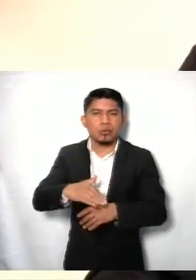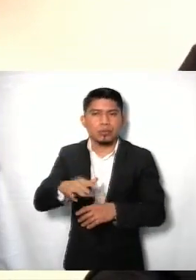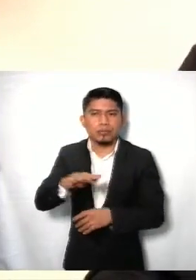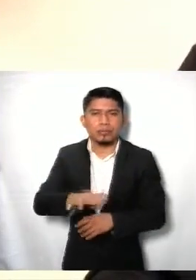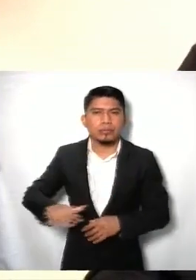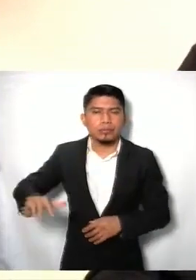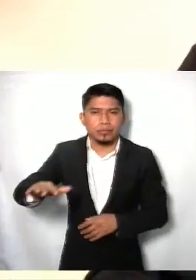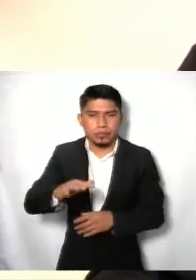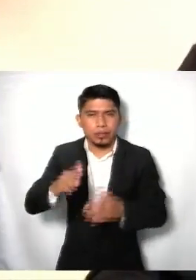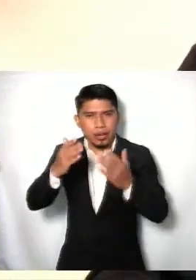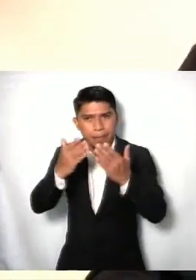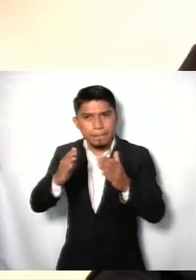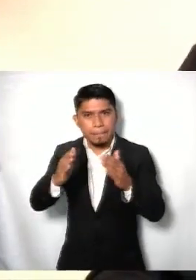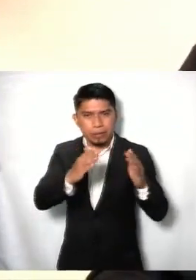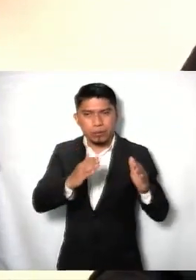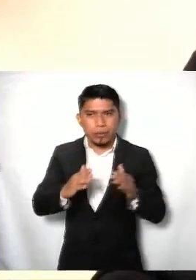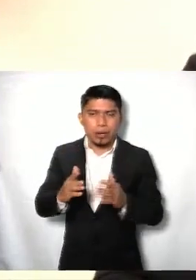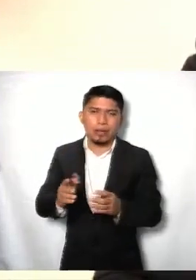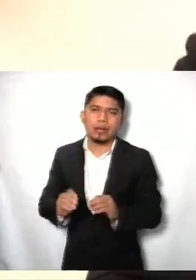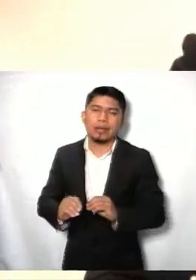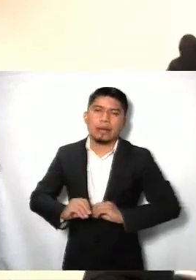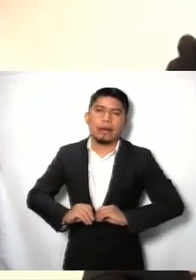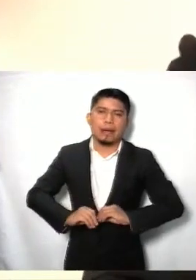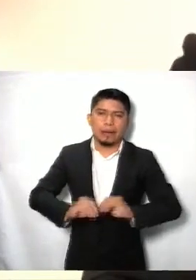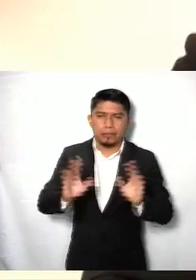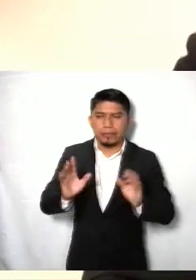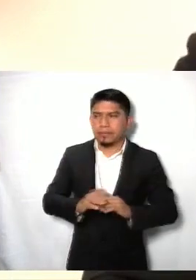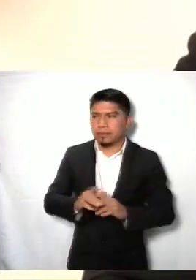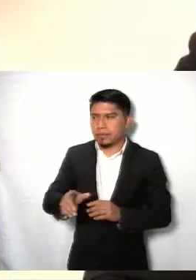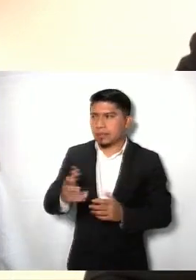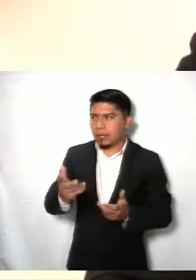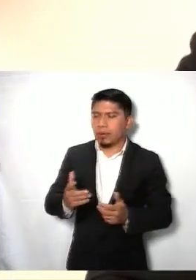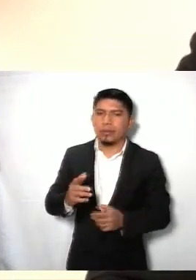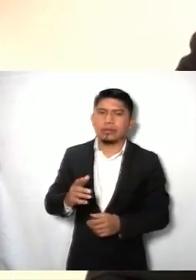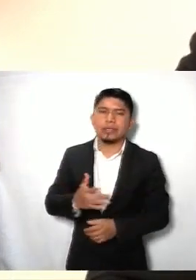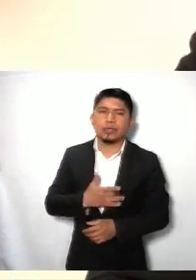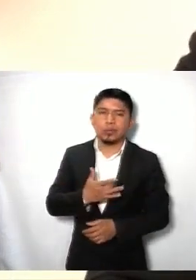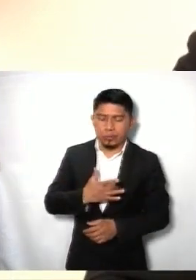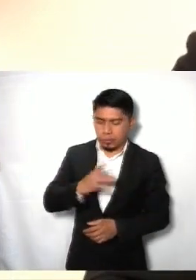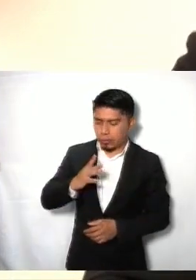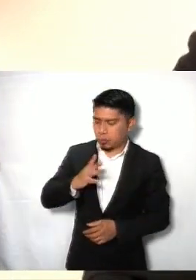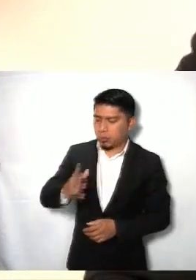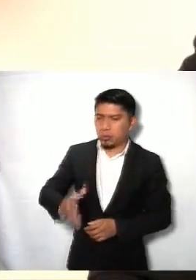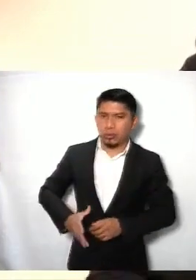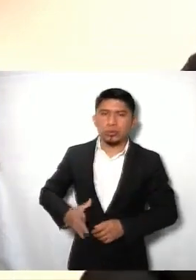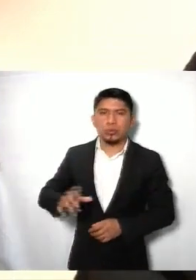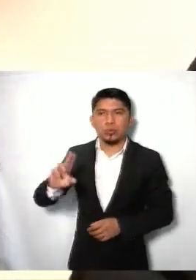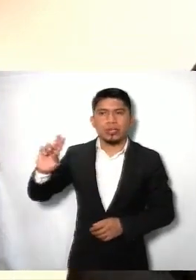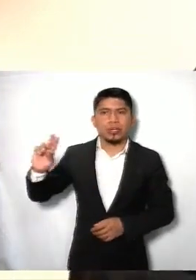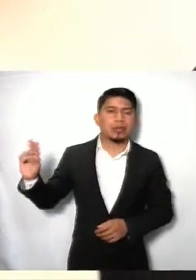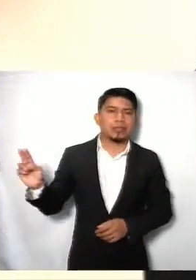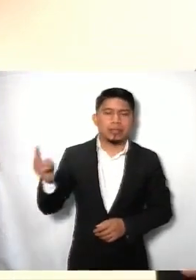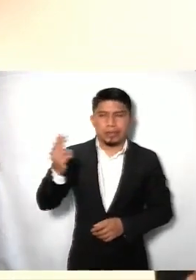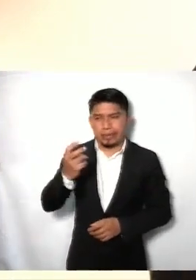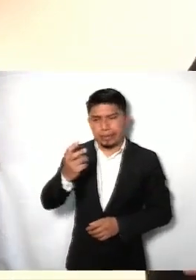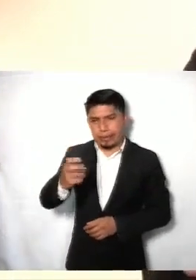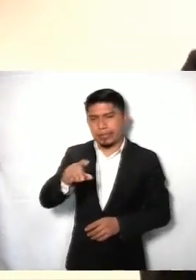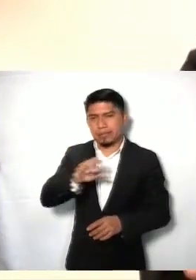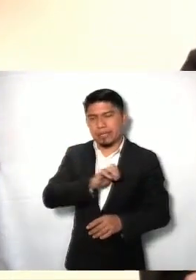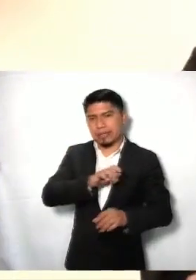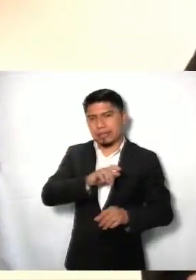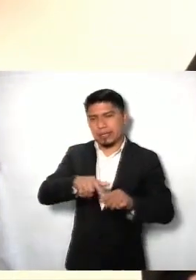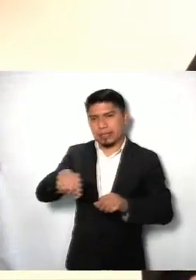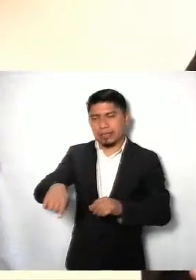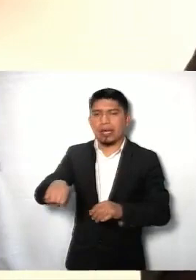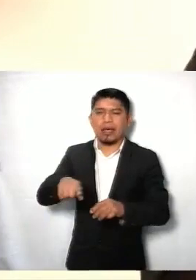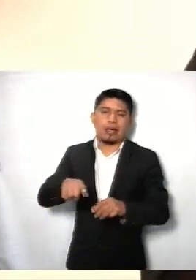el espacio, la apertura, por supuesto, estar muy orgullosos de ser universitarios, y en particular de esta Facultad de